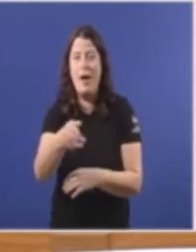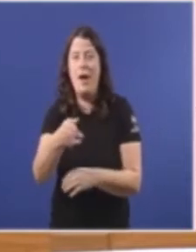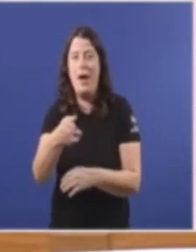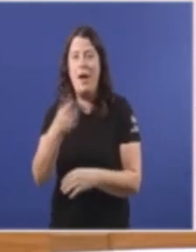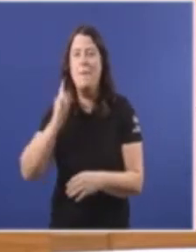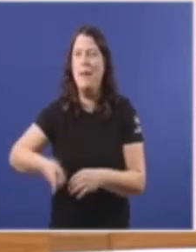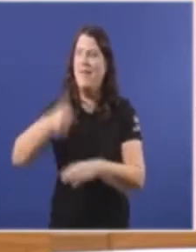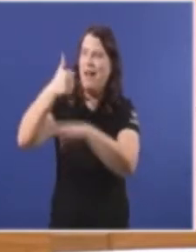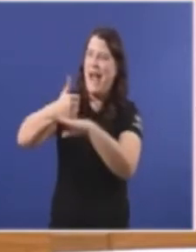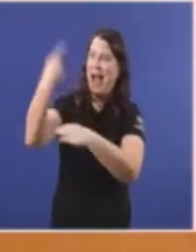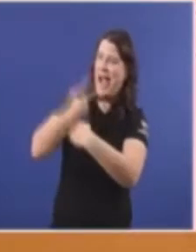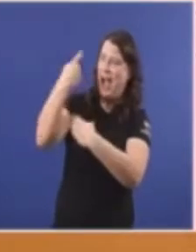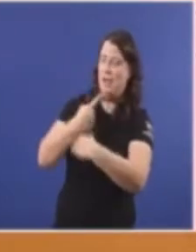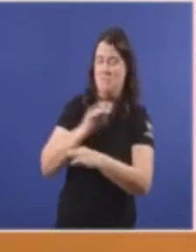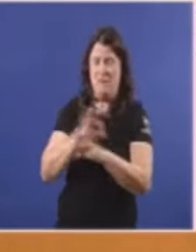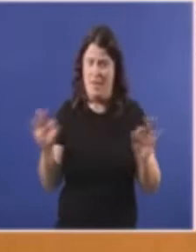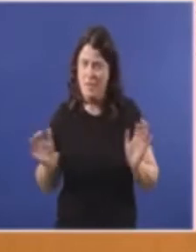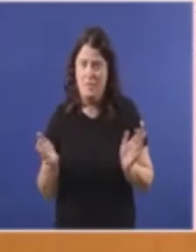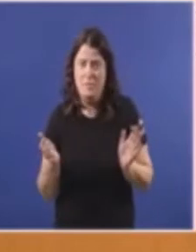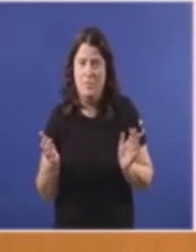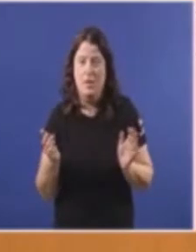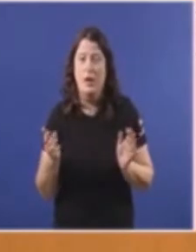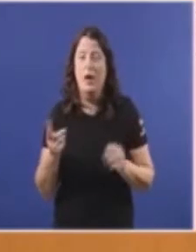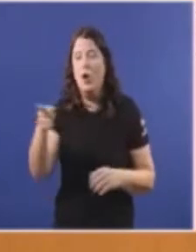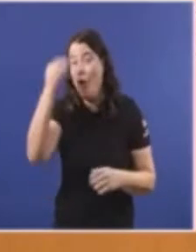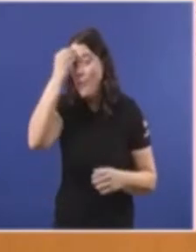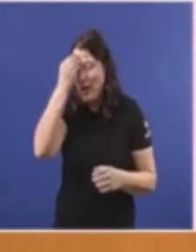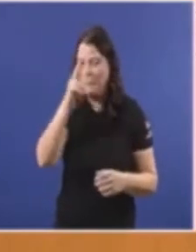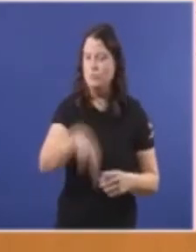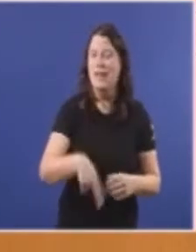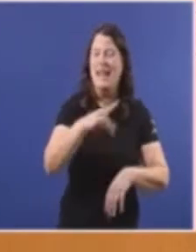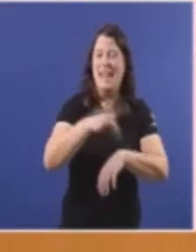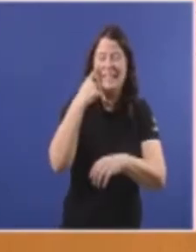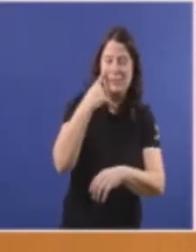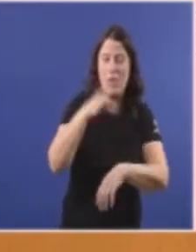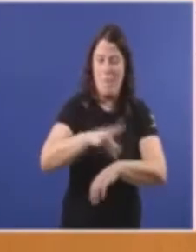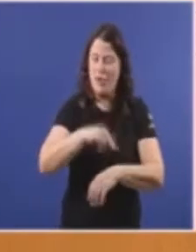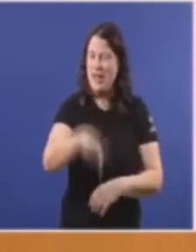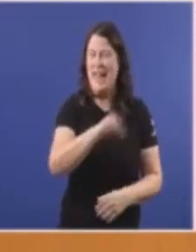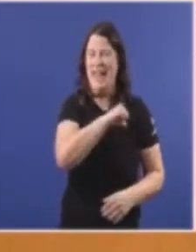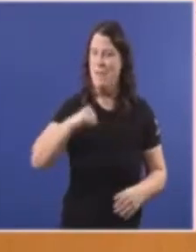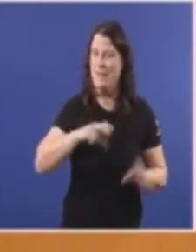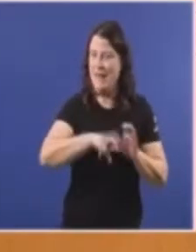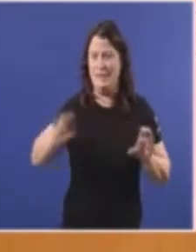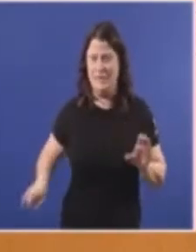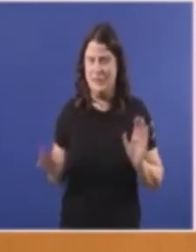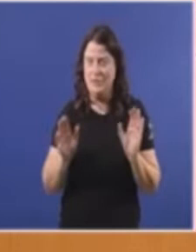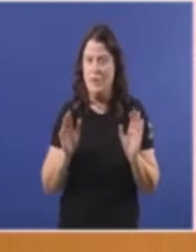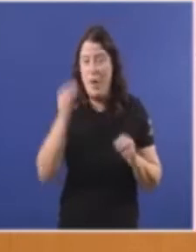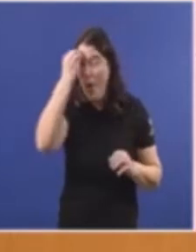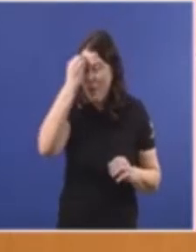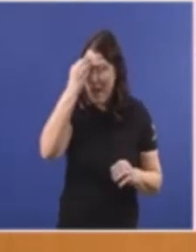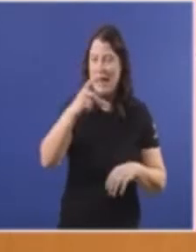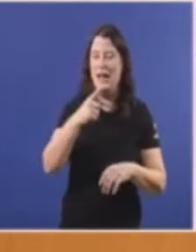ninguén Señor caballero Vostede non creen A independencia De inspección médica En Galicia Vostede creen Que o inspector médico